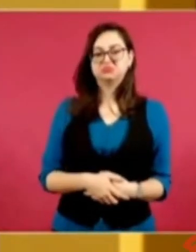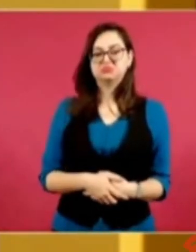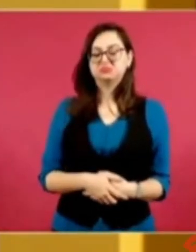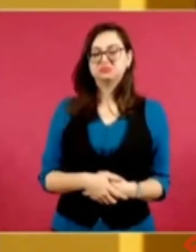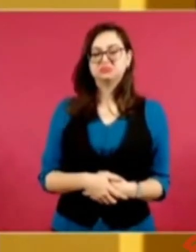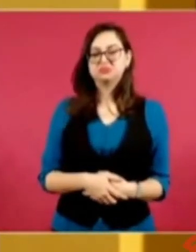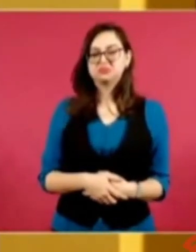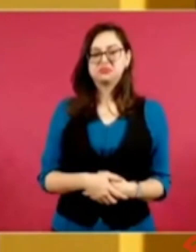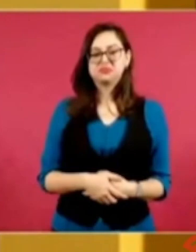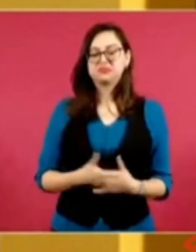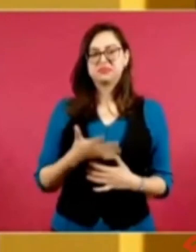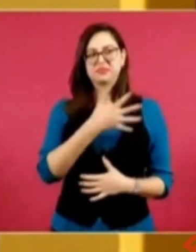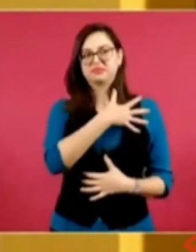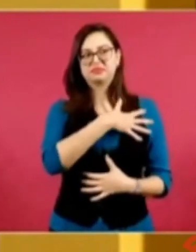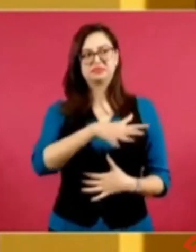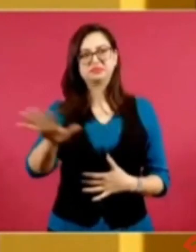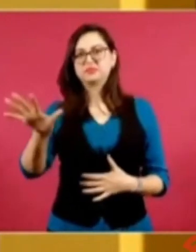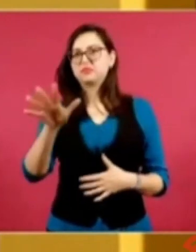en general